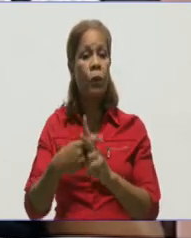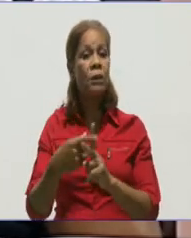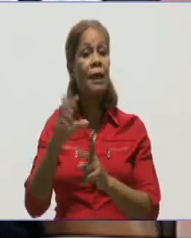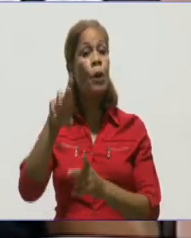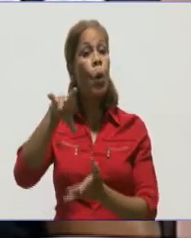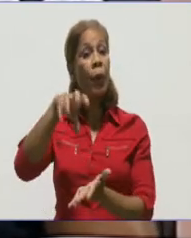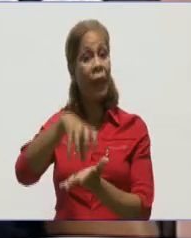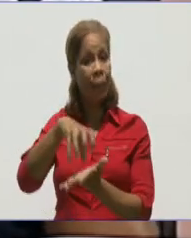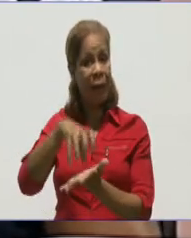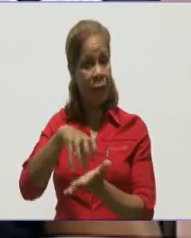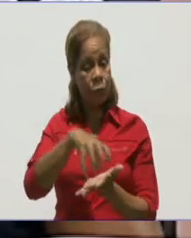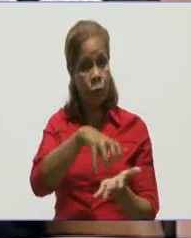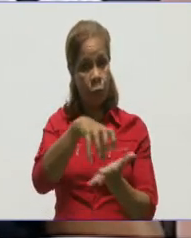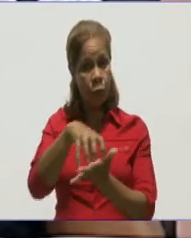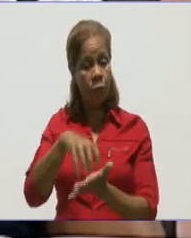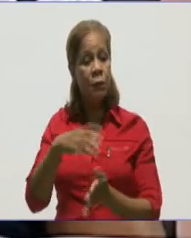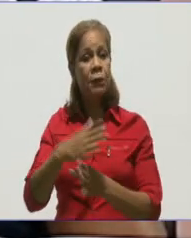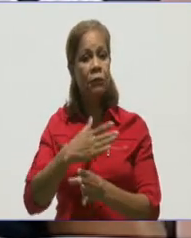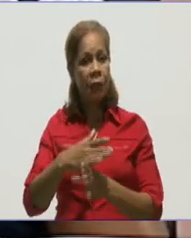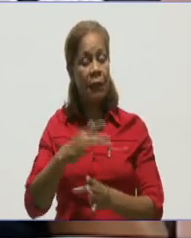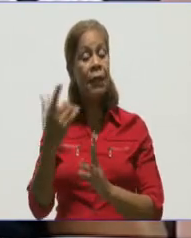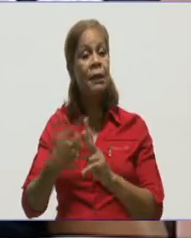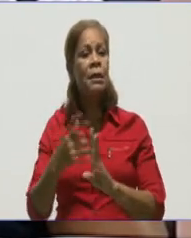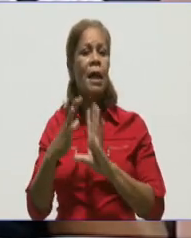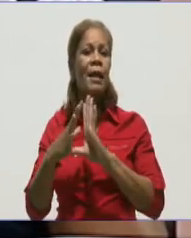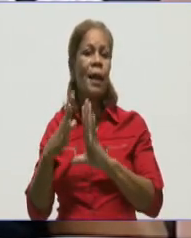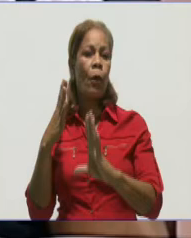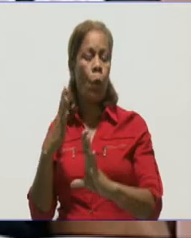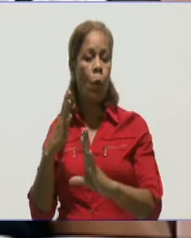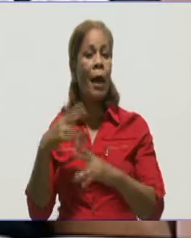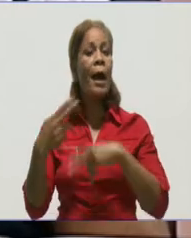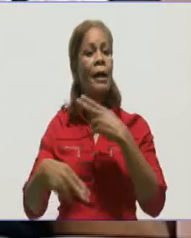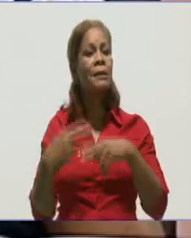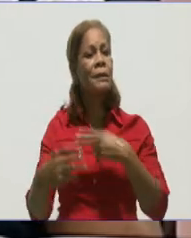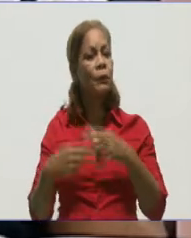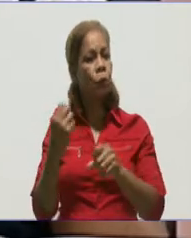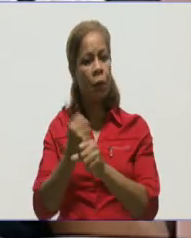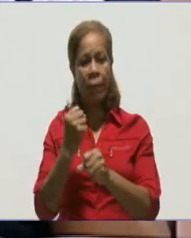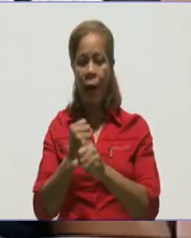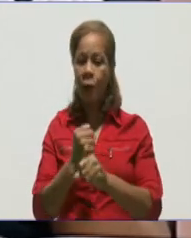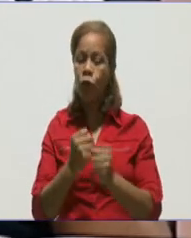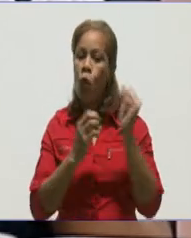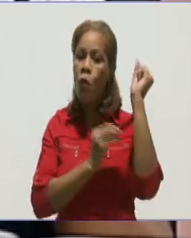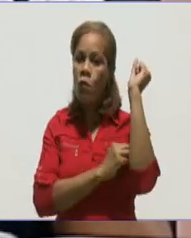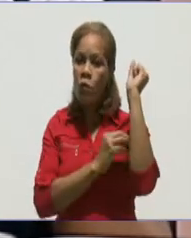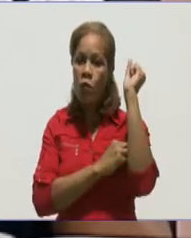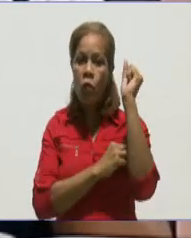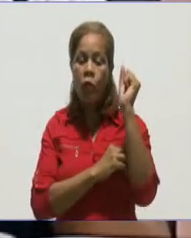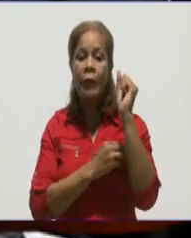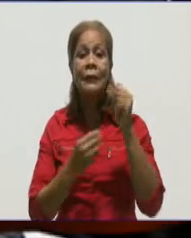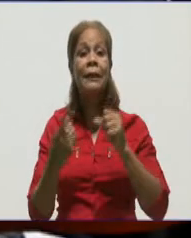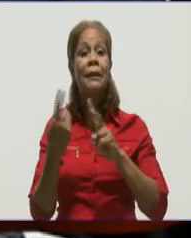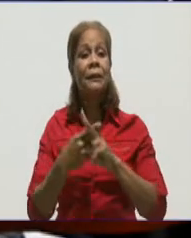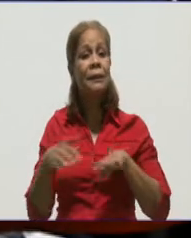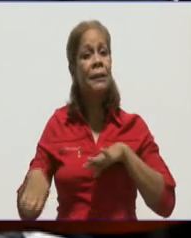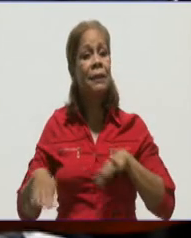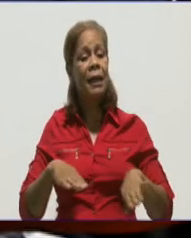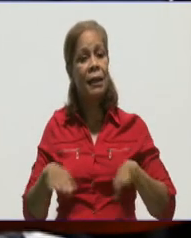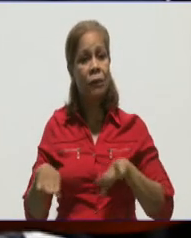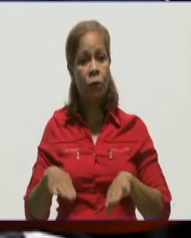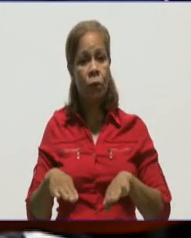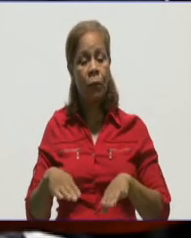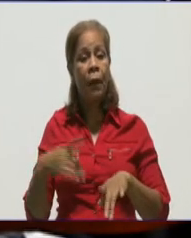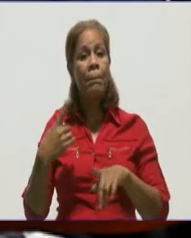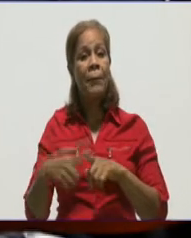las aglomeraciones en las colas. Y estamos haciendo acciones que aún en estos momentos no estamos del todo